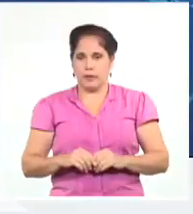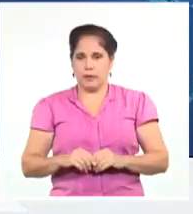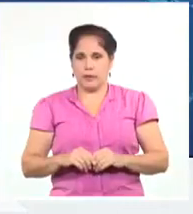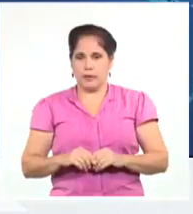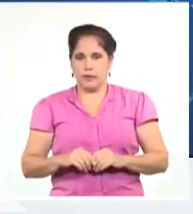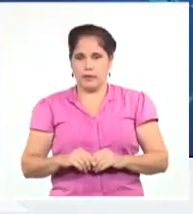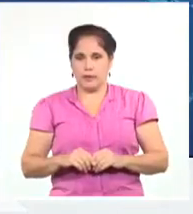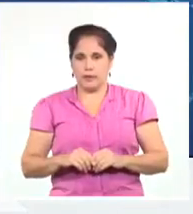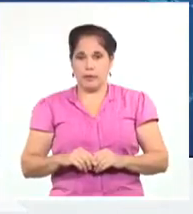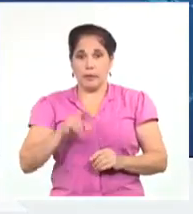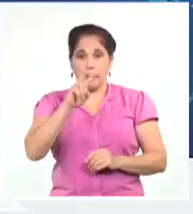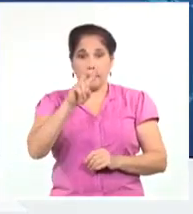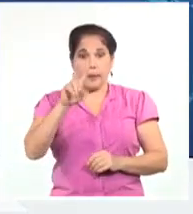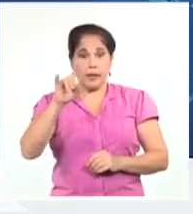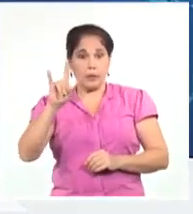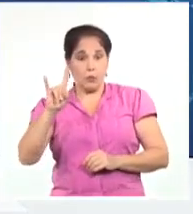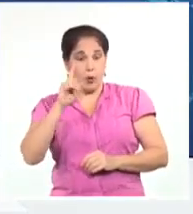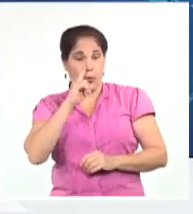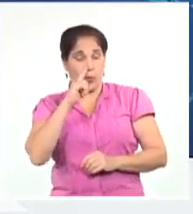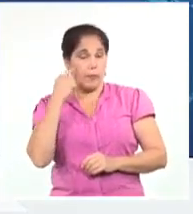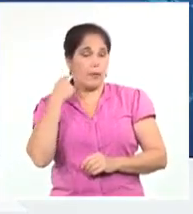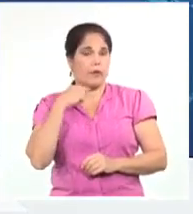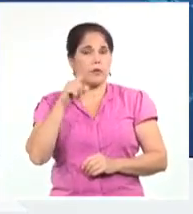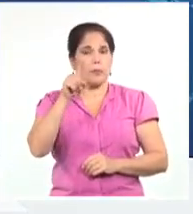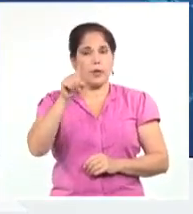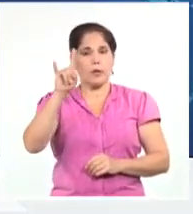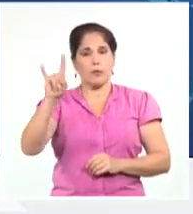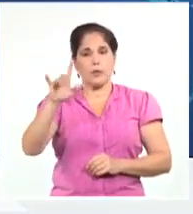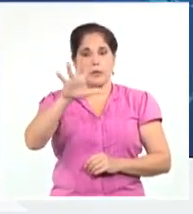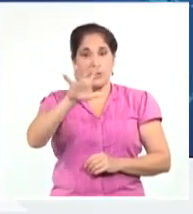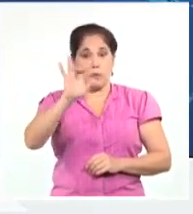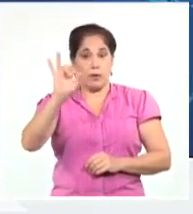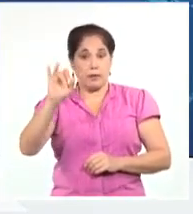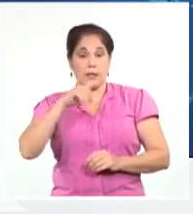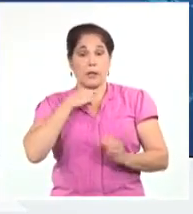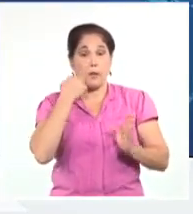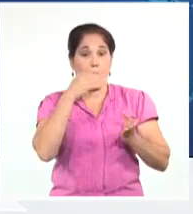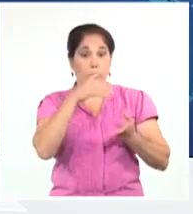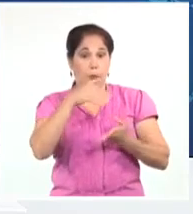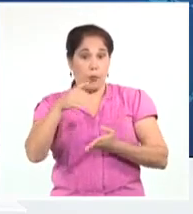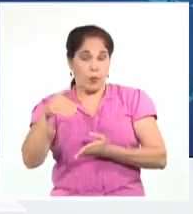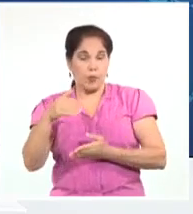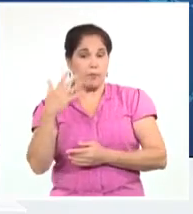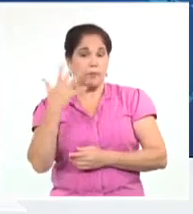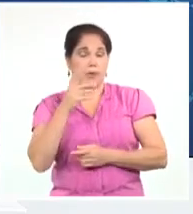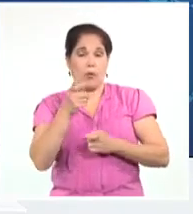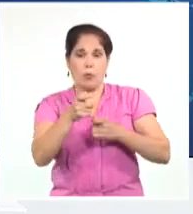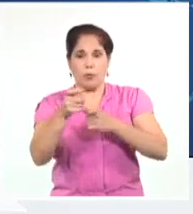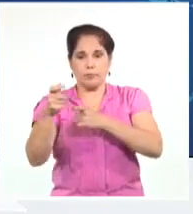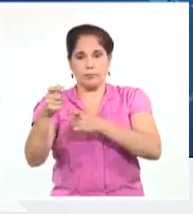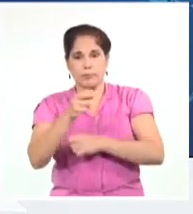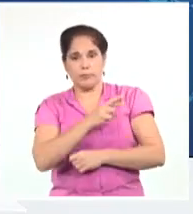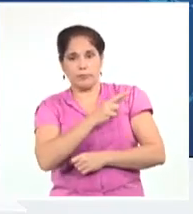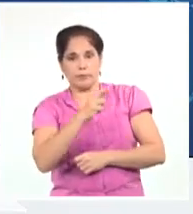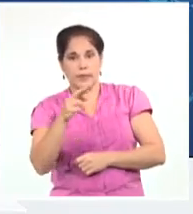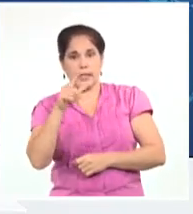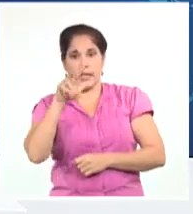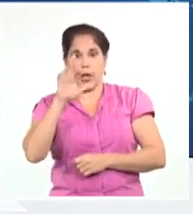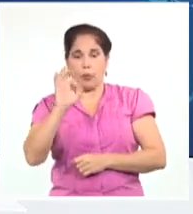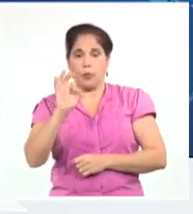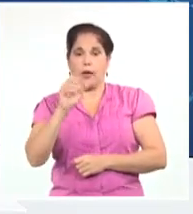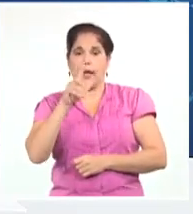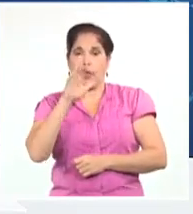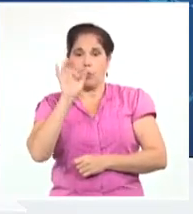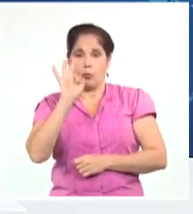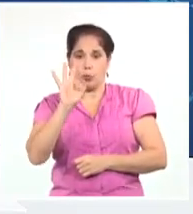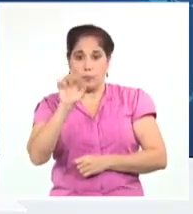El 29 de noviembre de 1957 cayó en combate en Mar Verde el destacado combatiente revolucionario Ciro Redondo García.